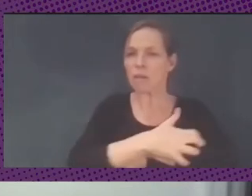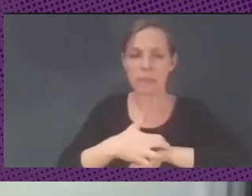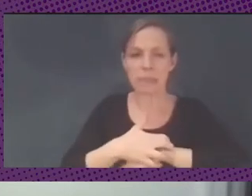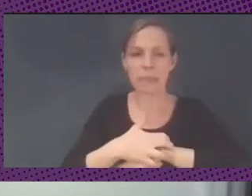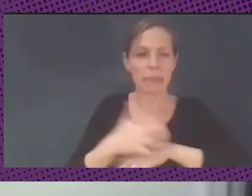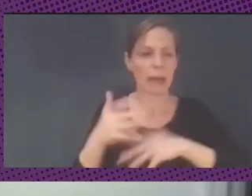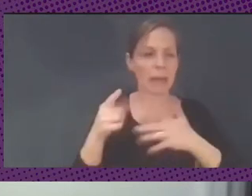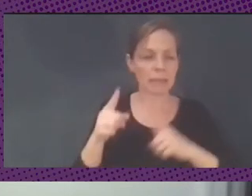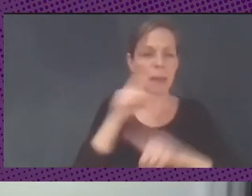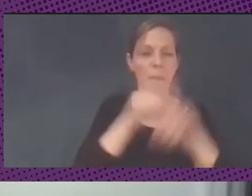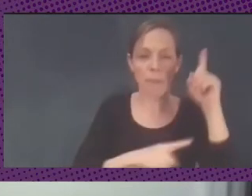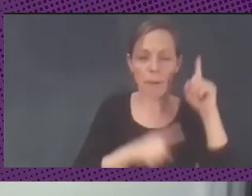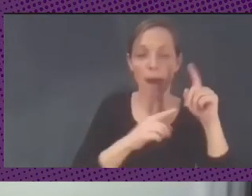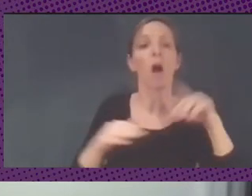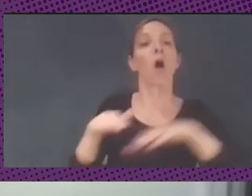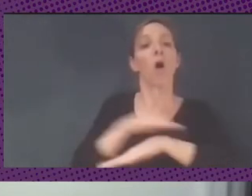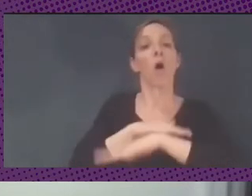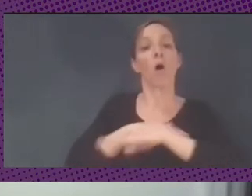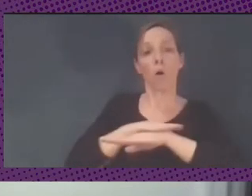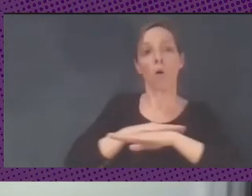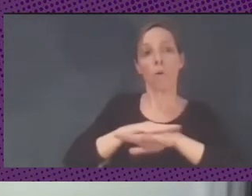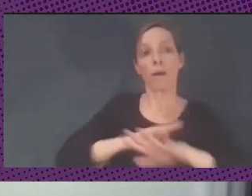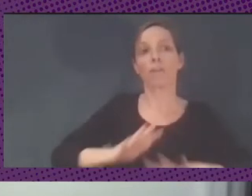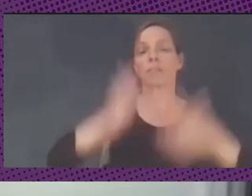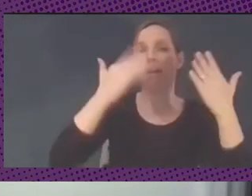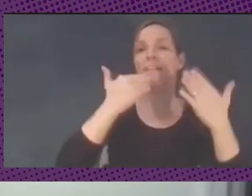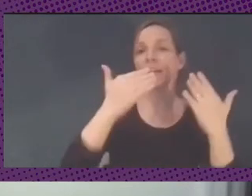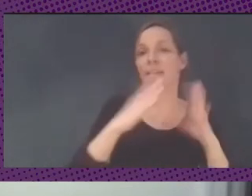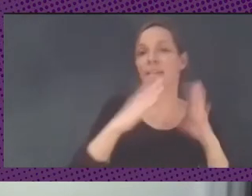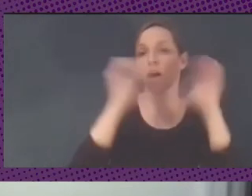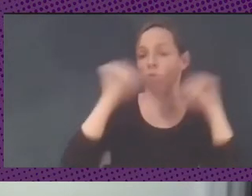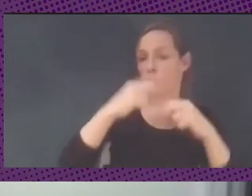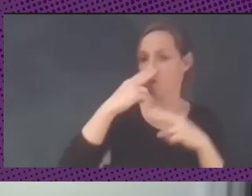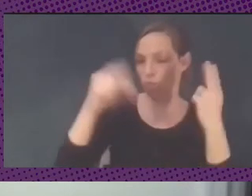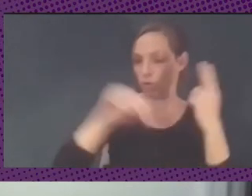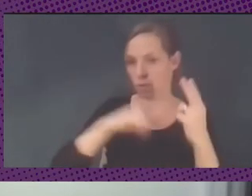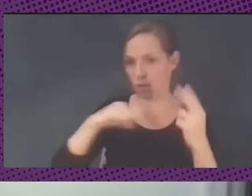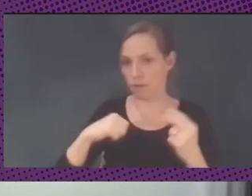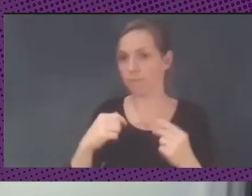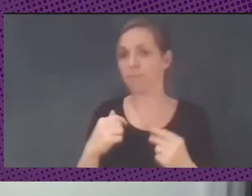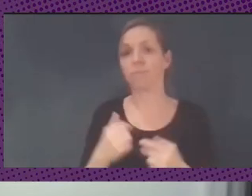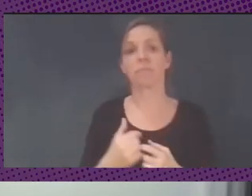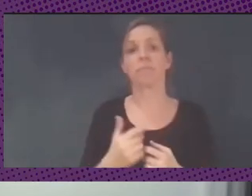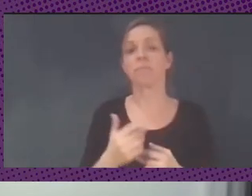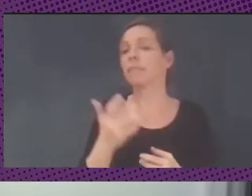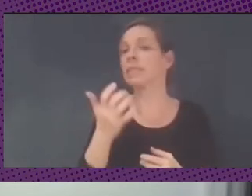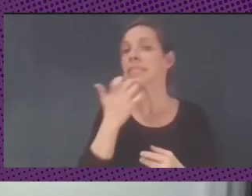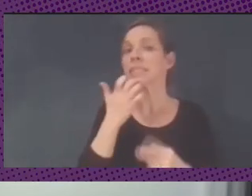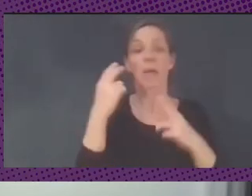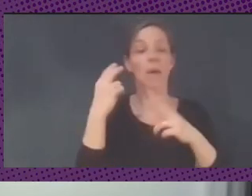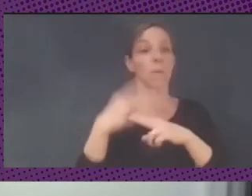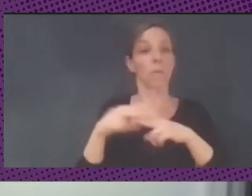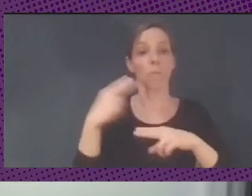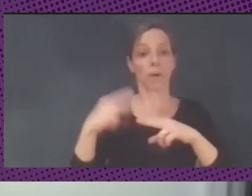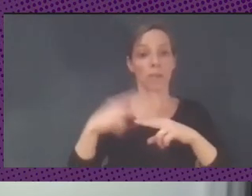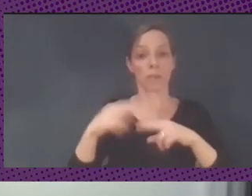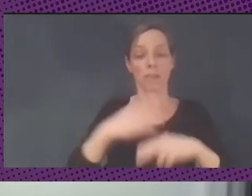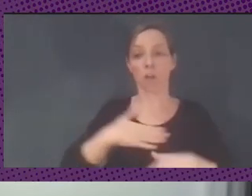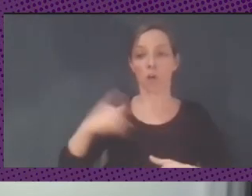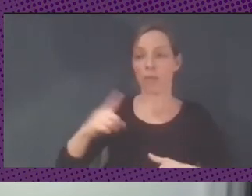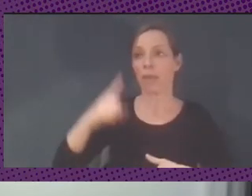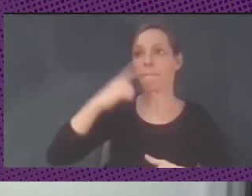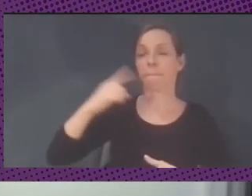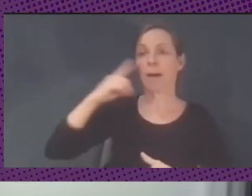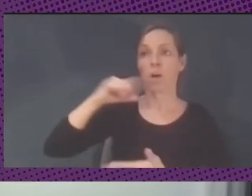austeridad muy fuertes, donde no hay una disposición política de cambiar la relación entre el Banco